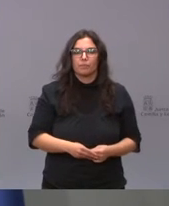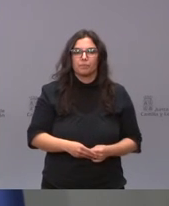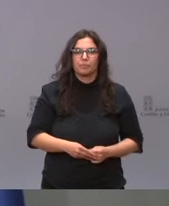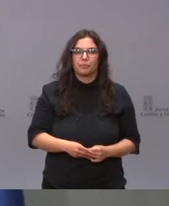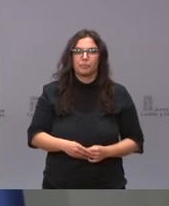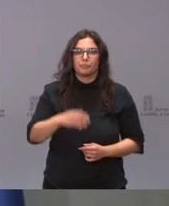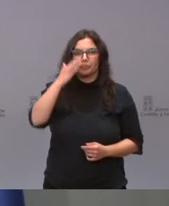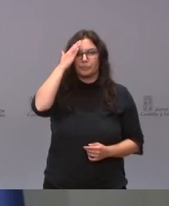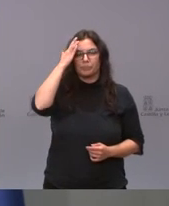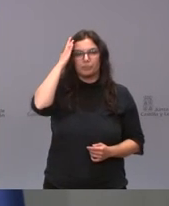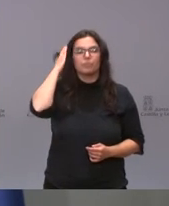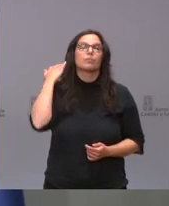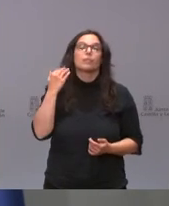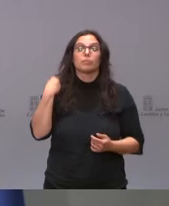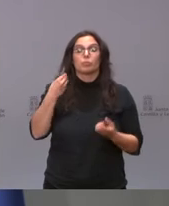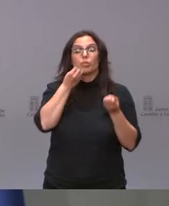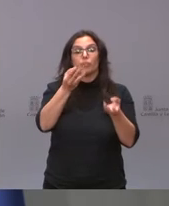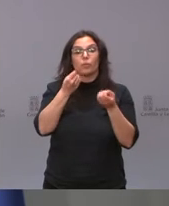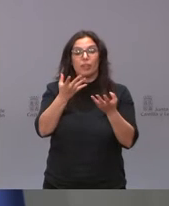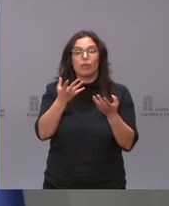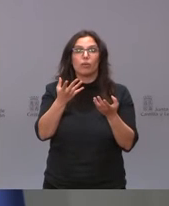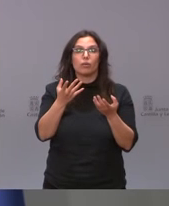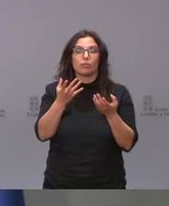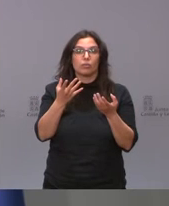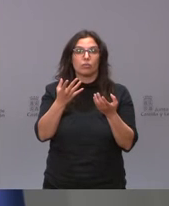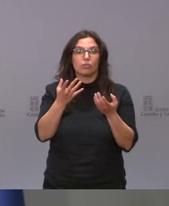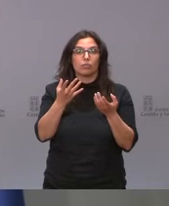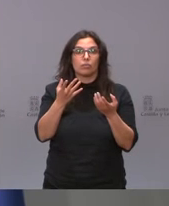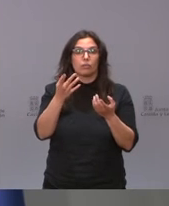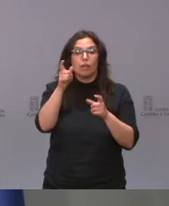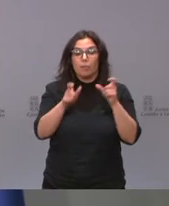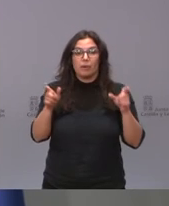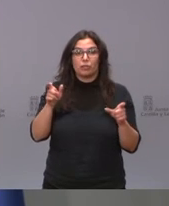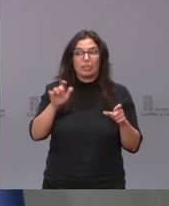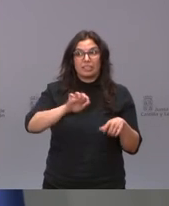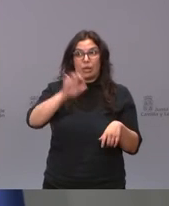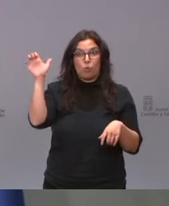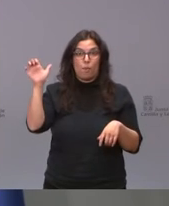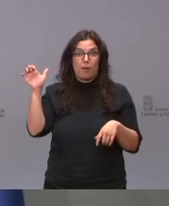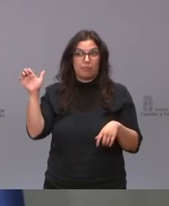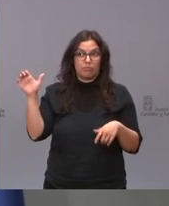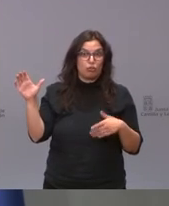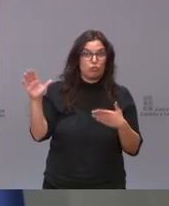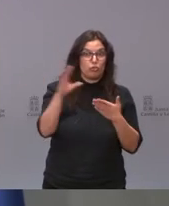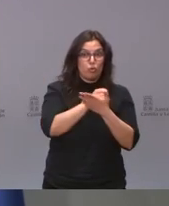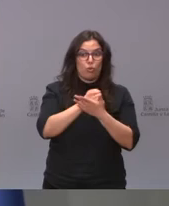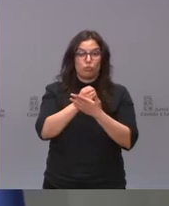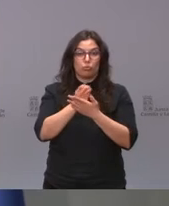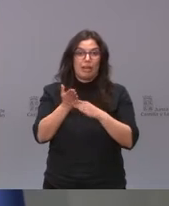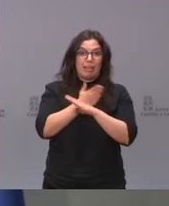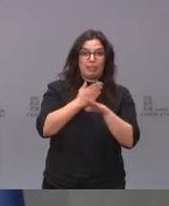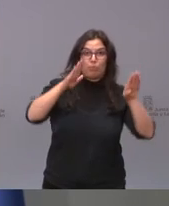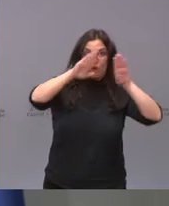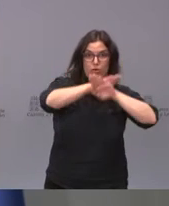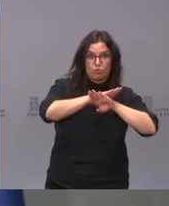y si teníamos información lo tuvimos todos los españoles todos los europeos la noche anterior cuando